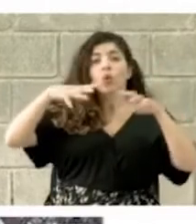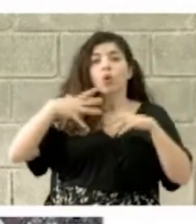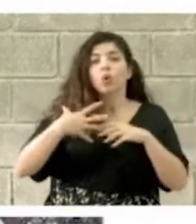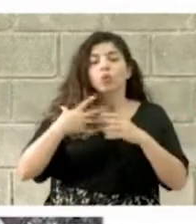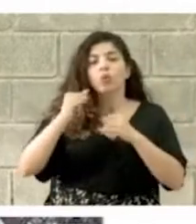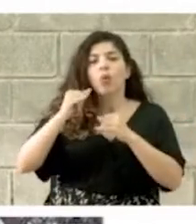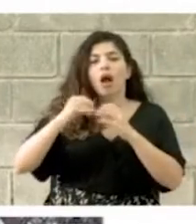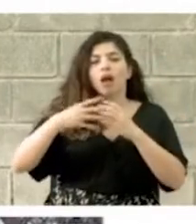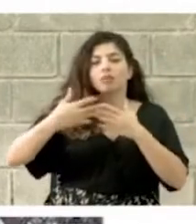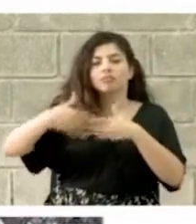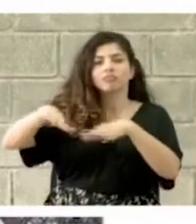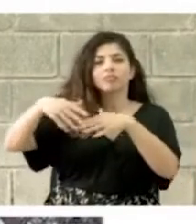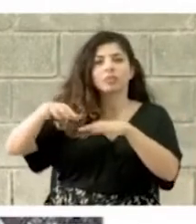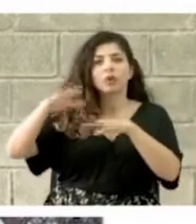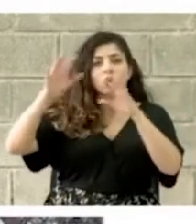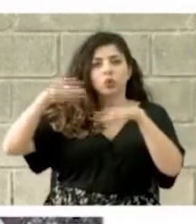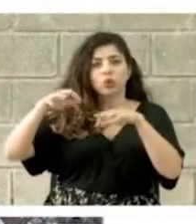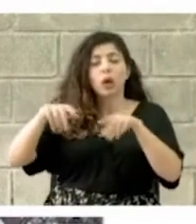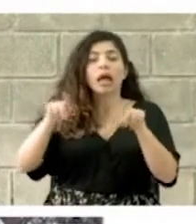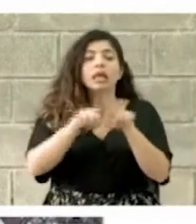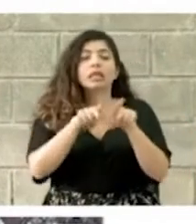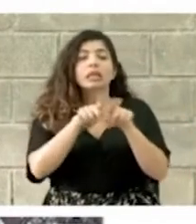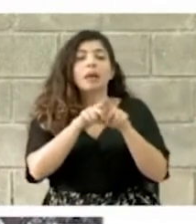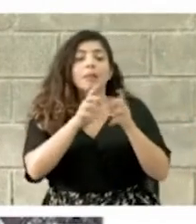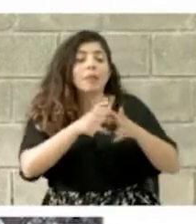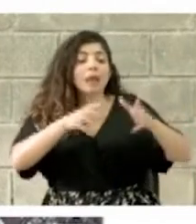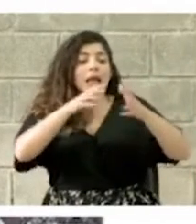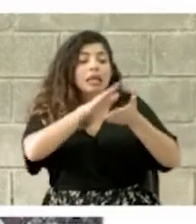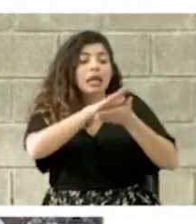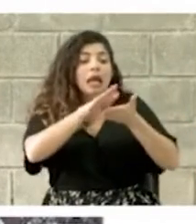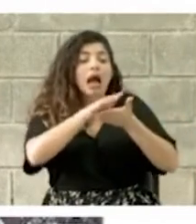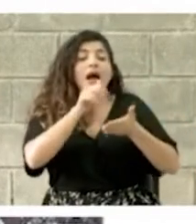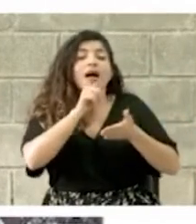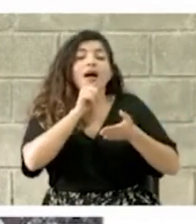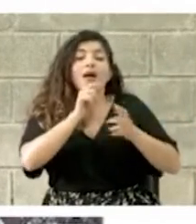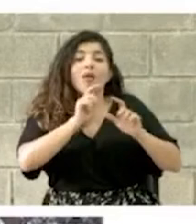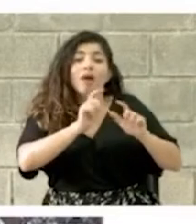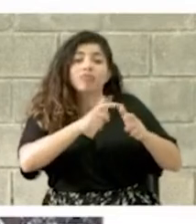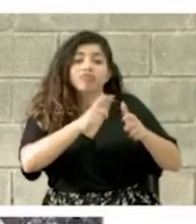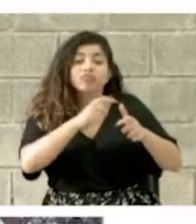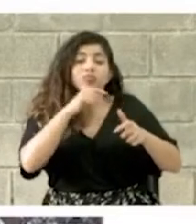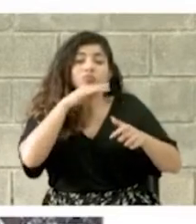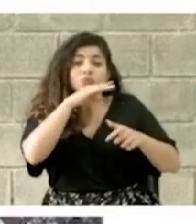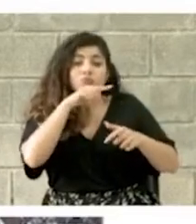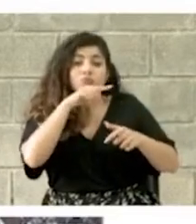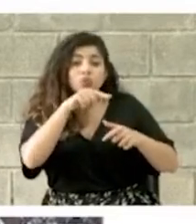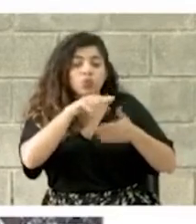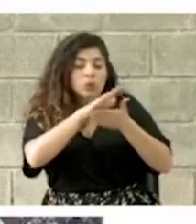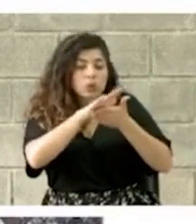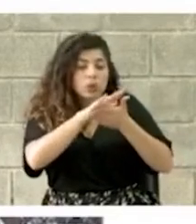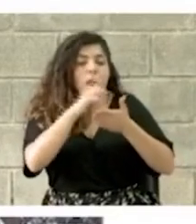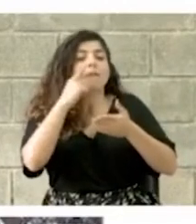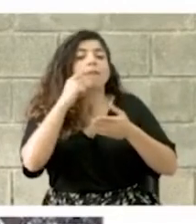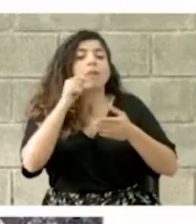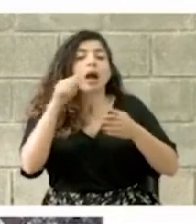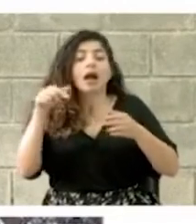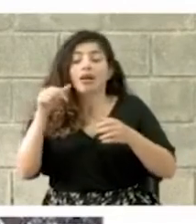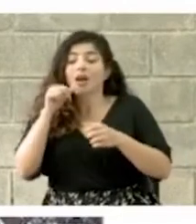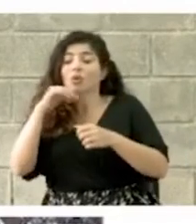Y de el efluente de la planta de tratamiento de aguas residuales hacia el río Barranca.